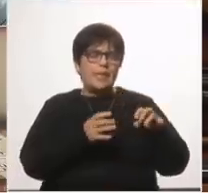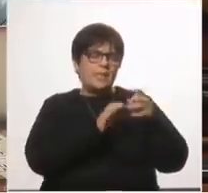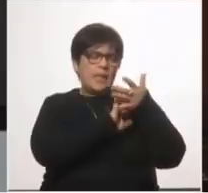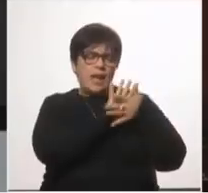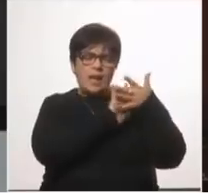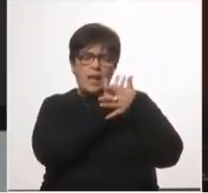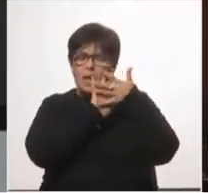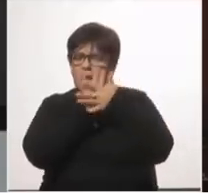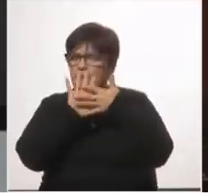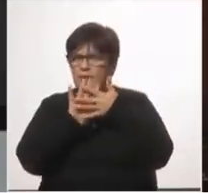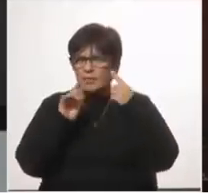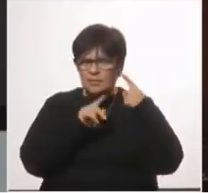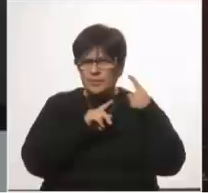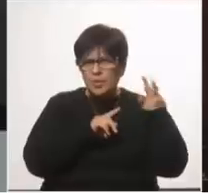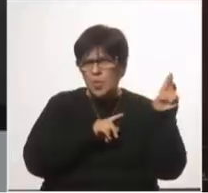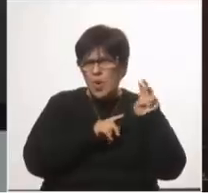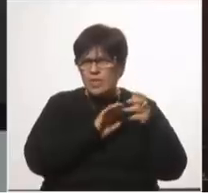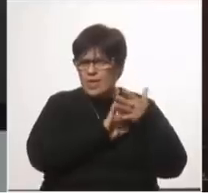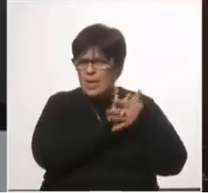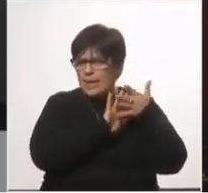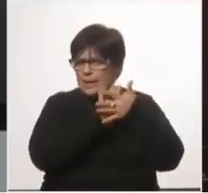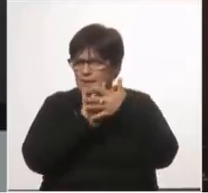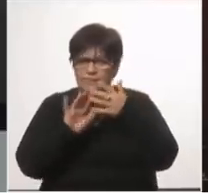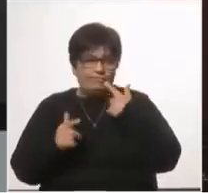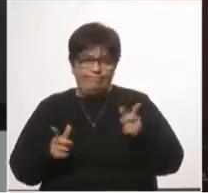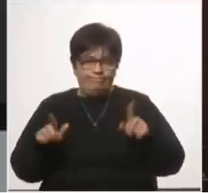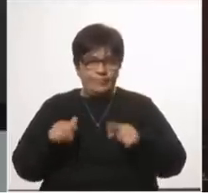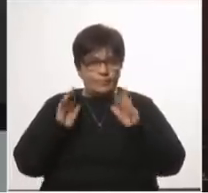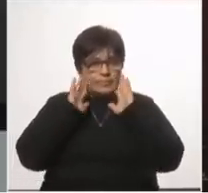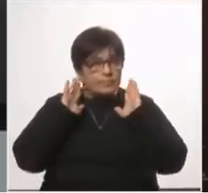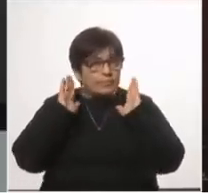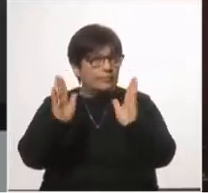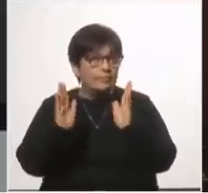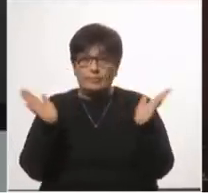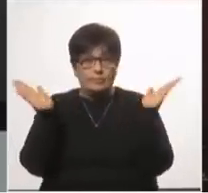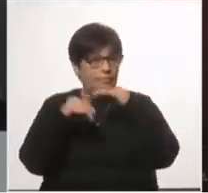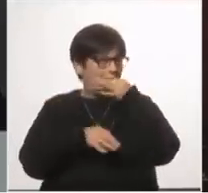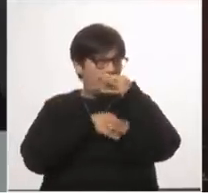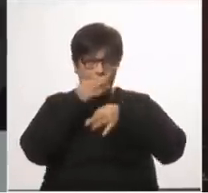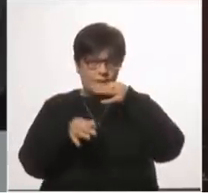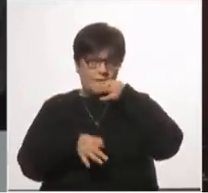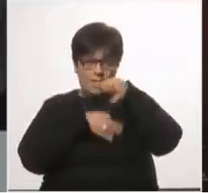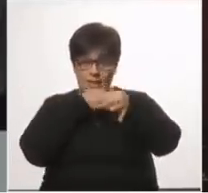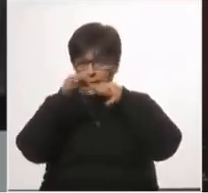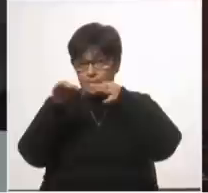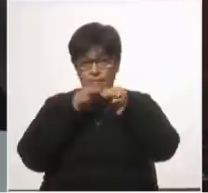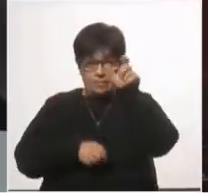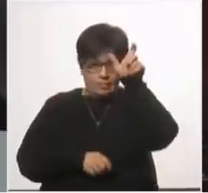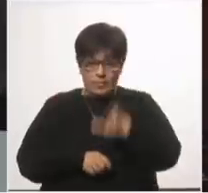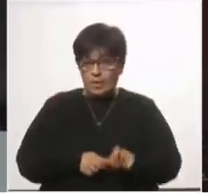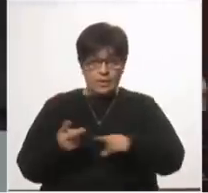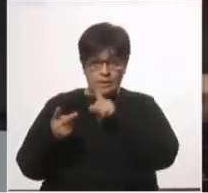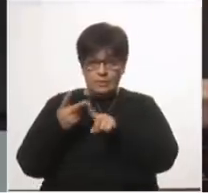en el recinto que hace que no pueda escucharse bien al miembro interpelante en